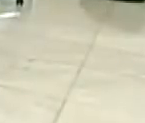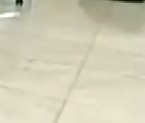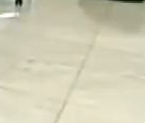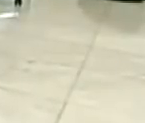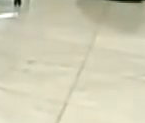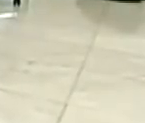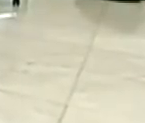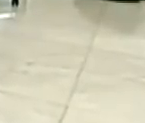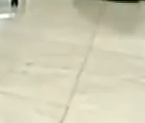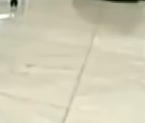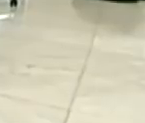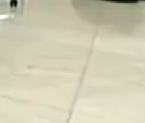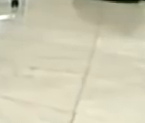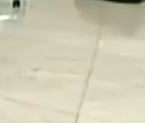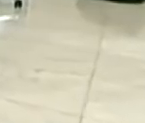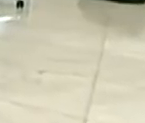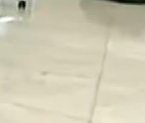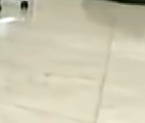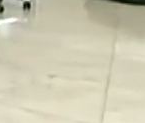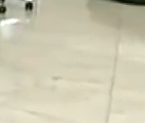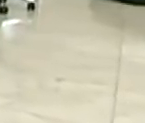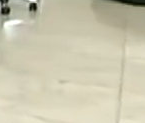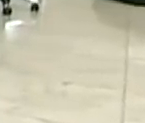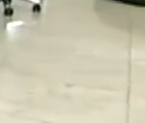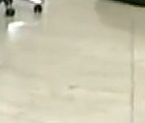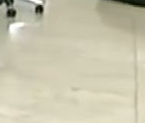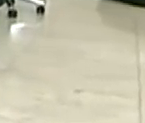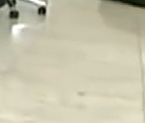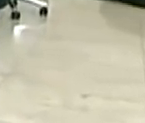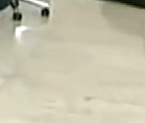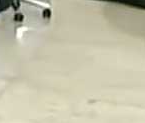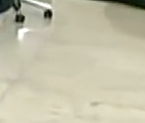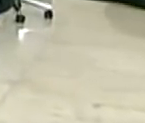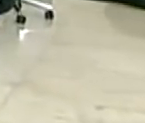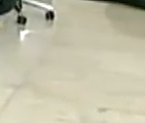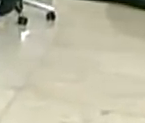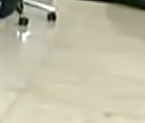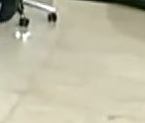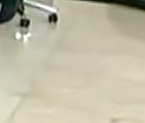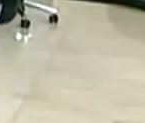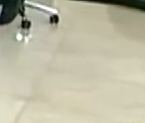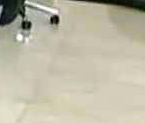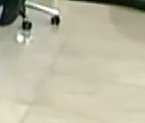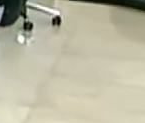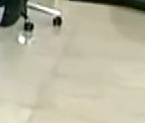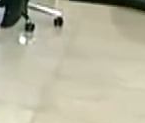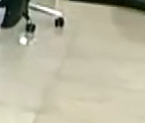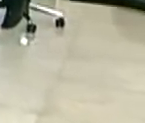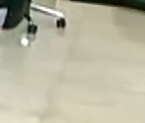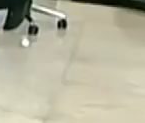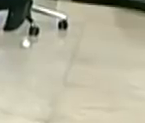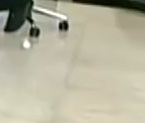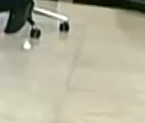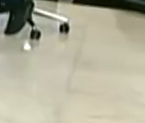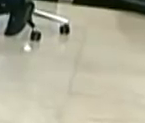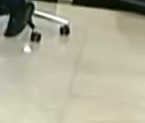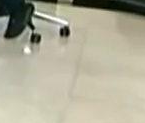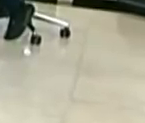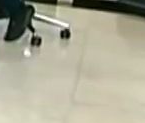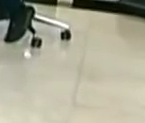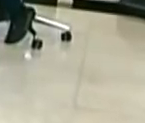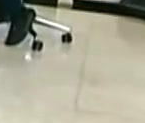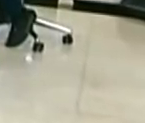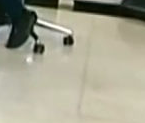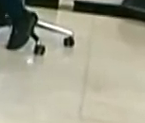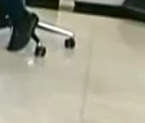Buenas tardes Venezuela, buenas tardes a toda nuestra patria. Ya llegando la noche de este martes 12 de mayo,